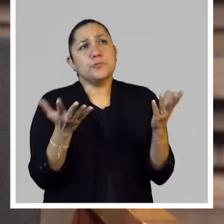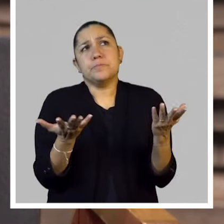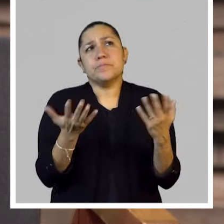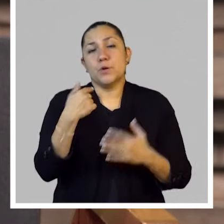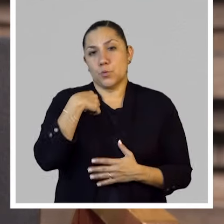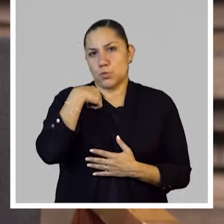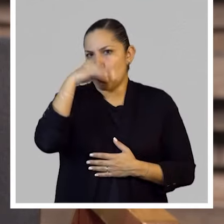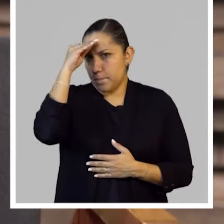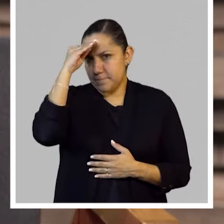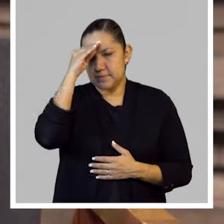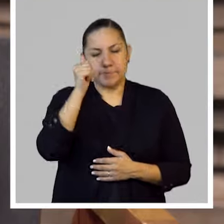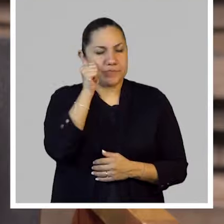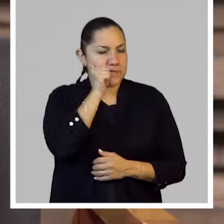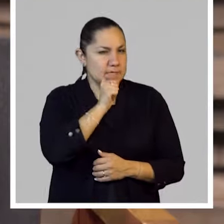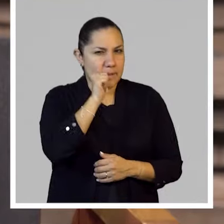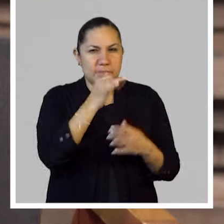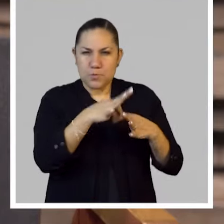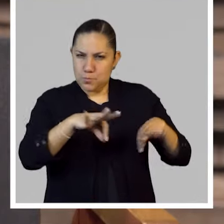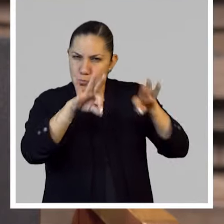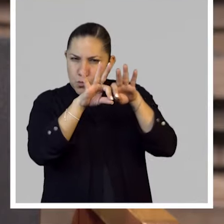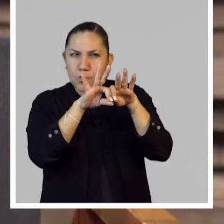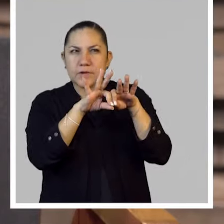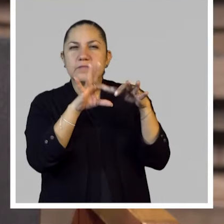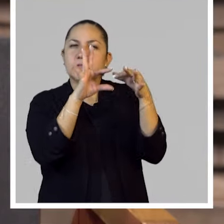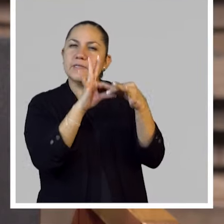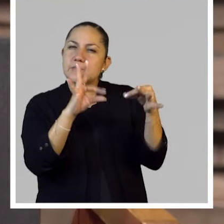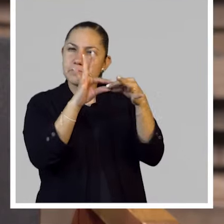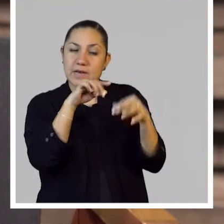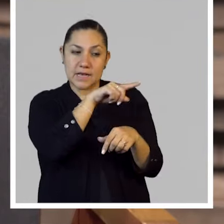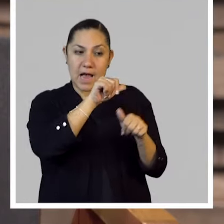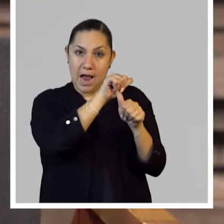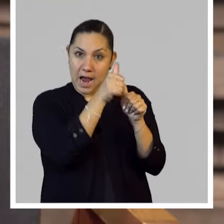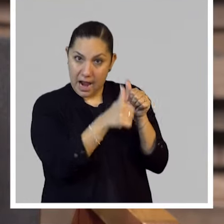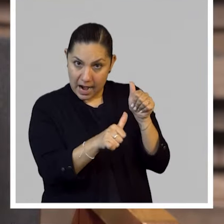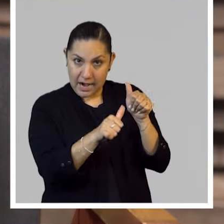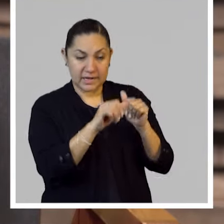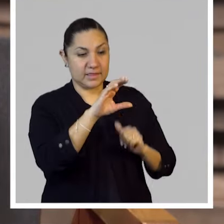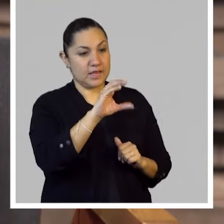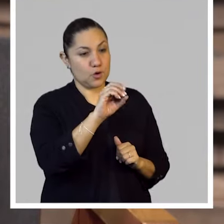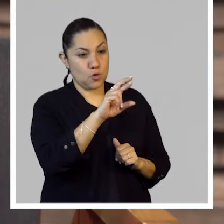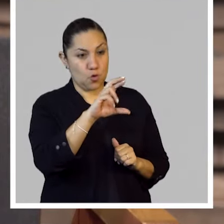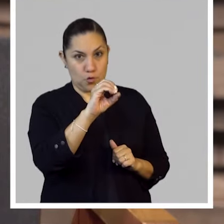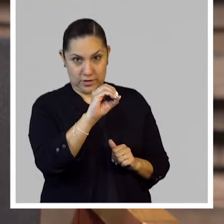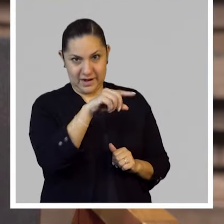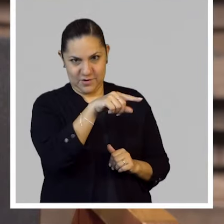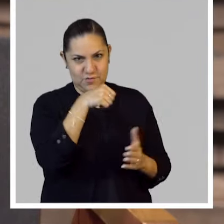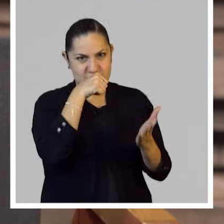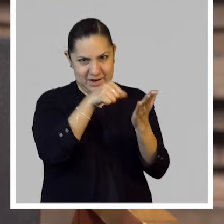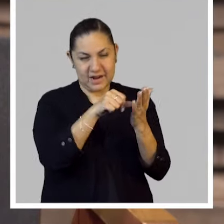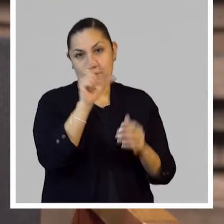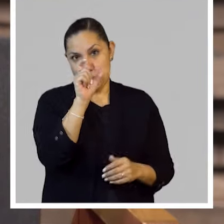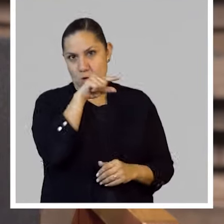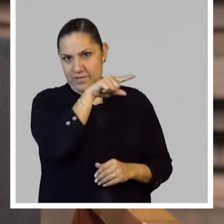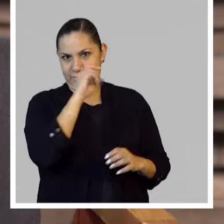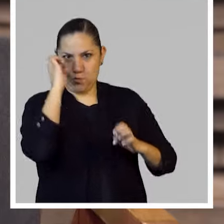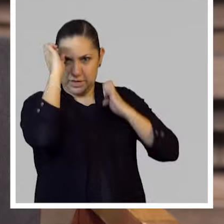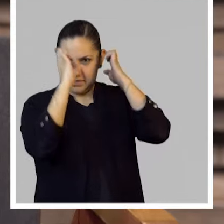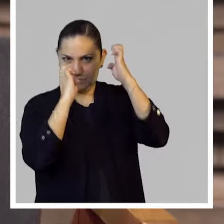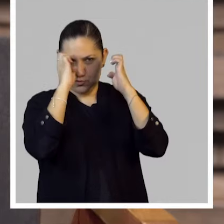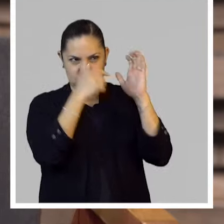empezar a hablar sobre el arte correo cuando aplatico un poco sobre esta exposición.